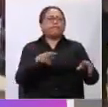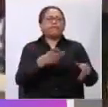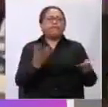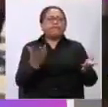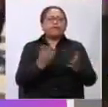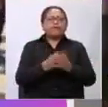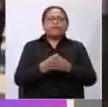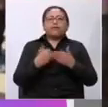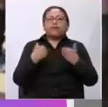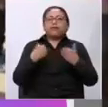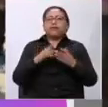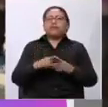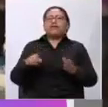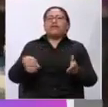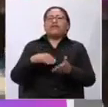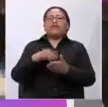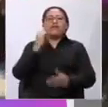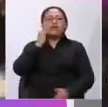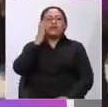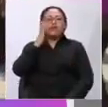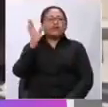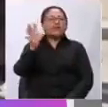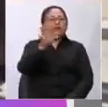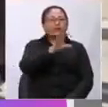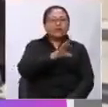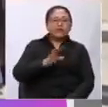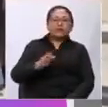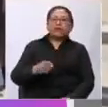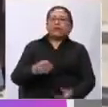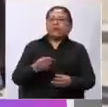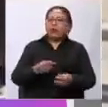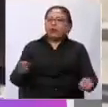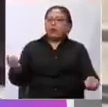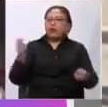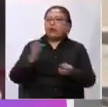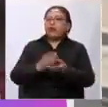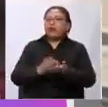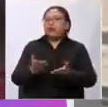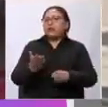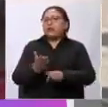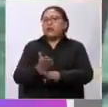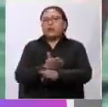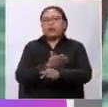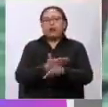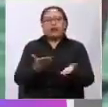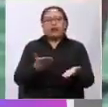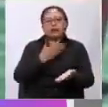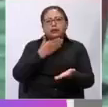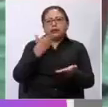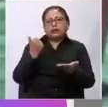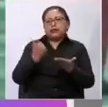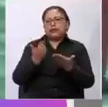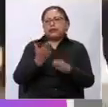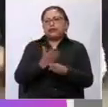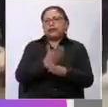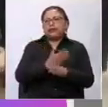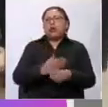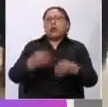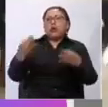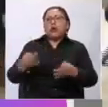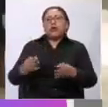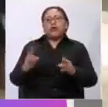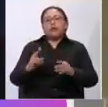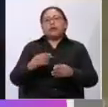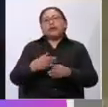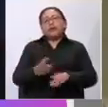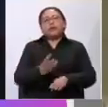situación en los centros en cuanto a infraestructura, equipamiento, ha ido mejorando, no es el más óptimo, pero ha ido mejorando en